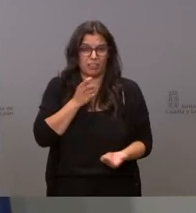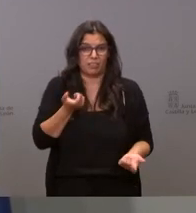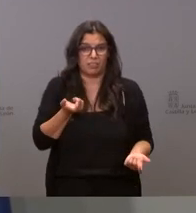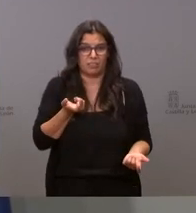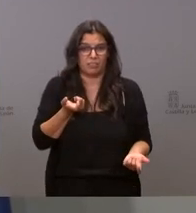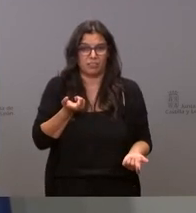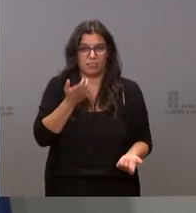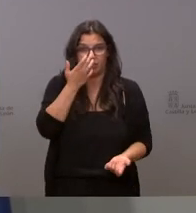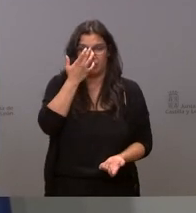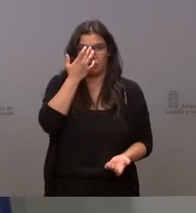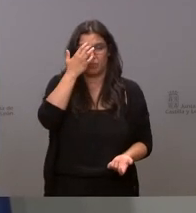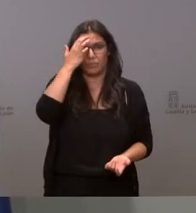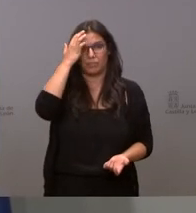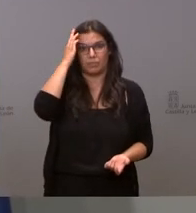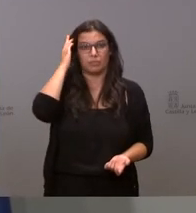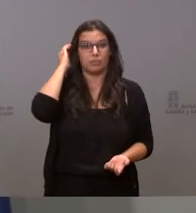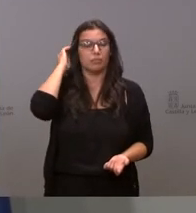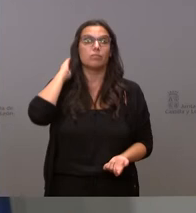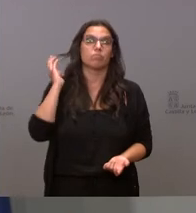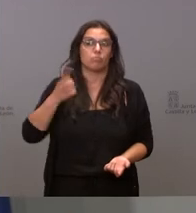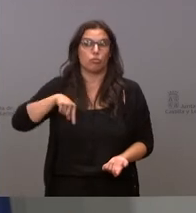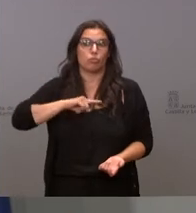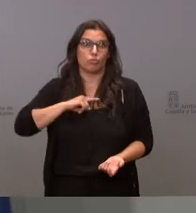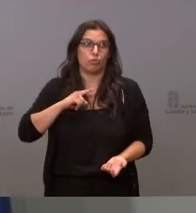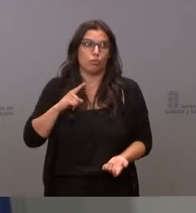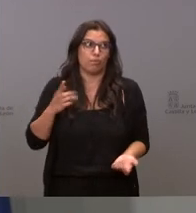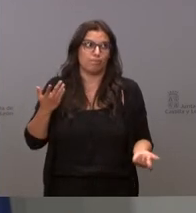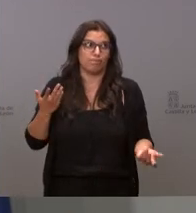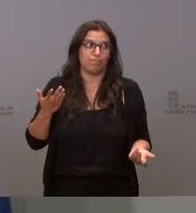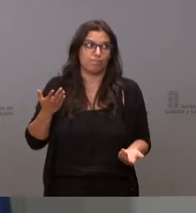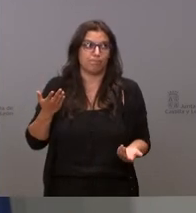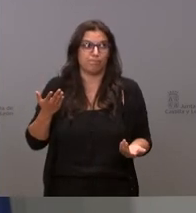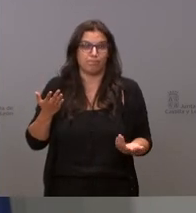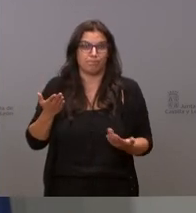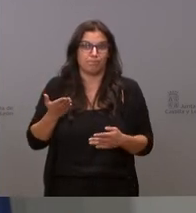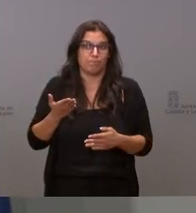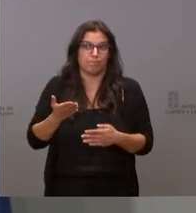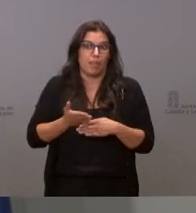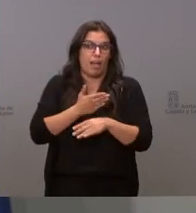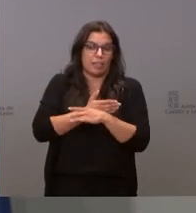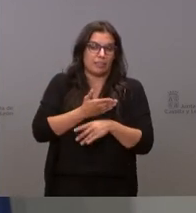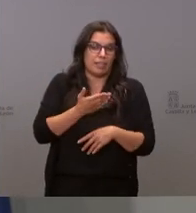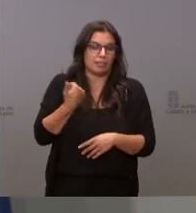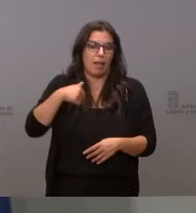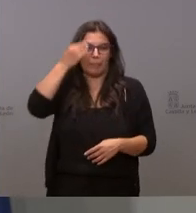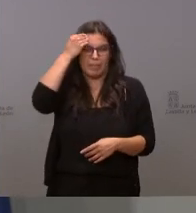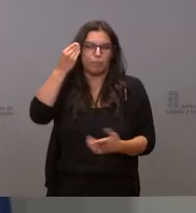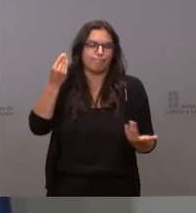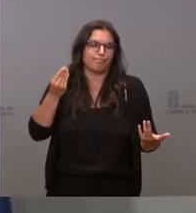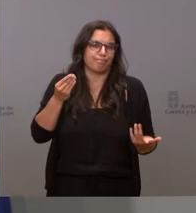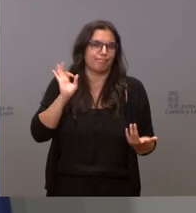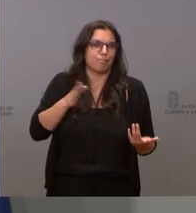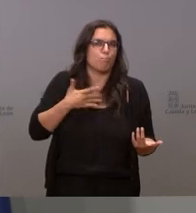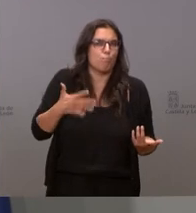creo que que lo teníamos bastante dentro de lo probable que se produjese